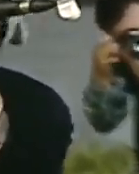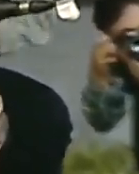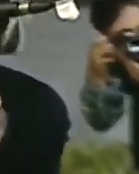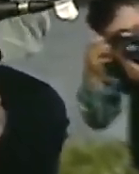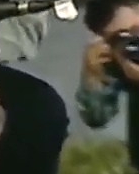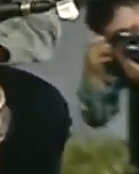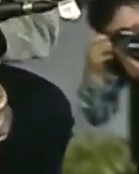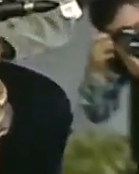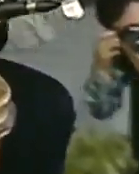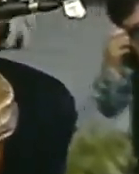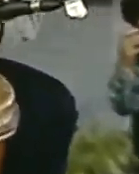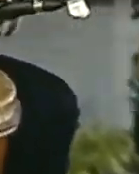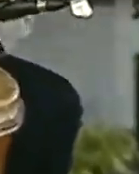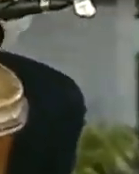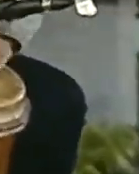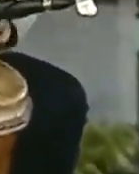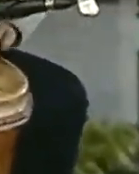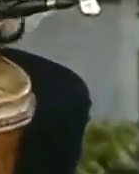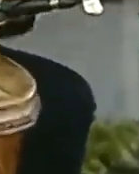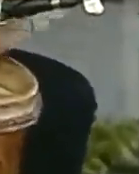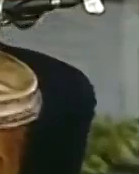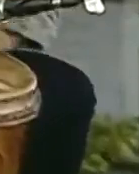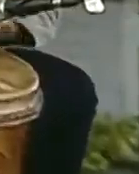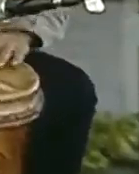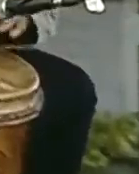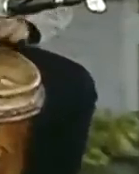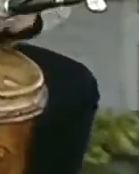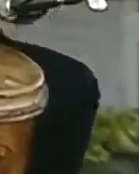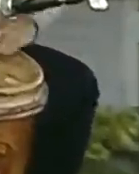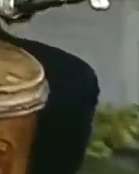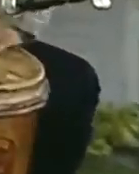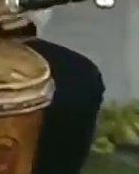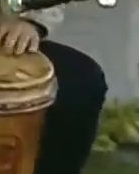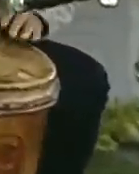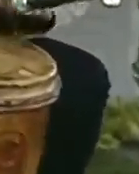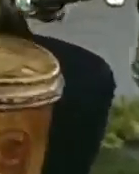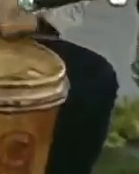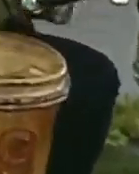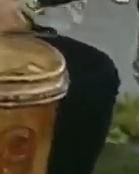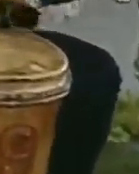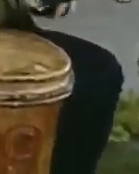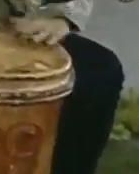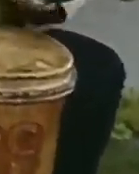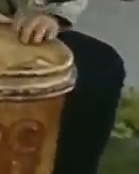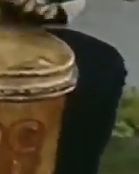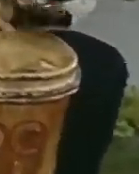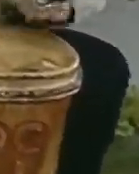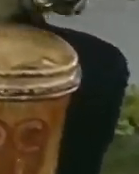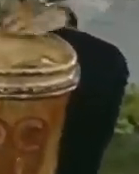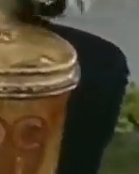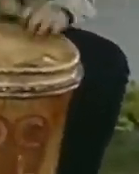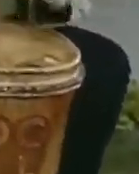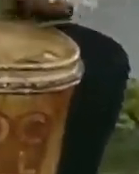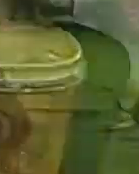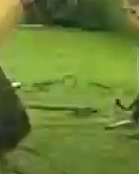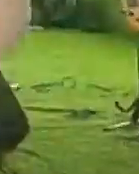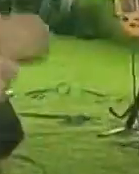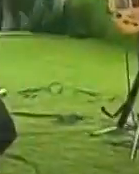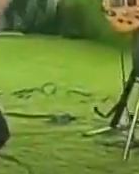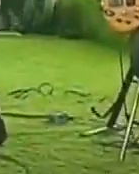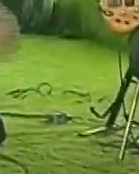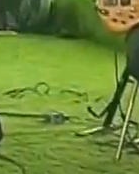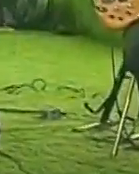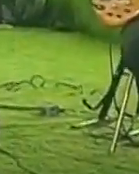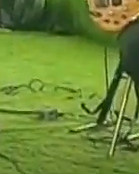participación, musical, que ha tenido, el presidente, Nicolás Maduro, ha precisado, además, que desde la revolución,